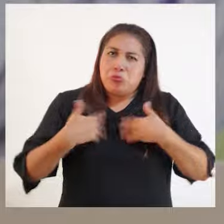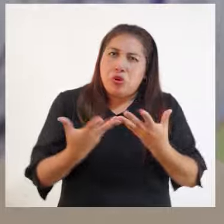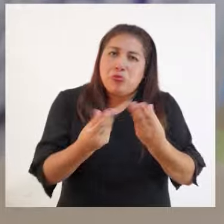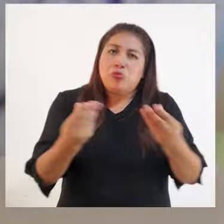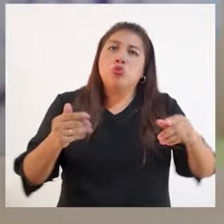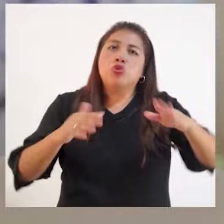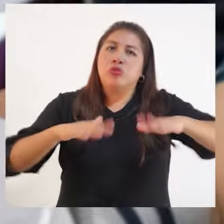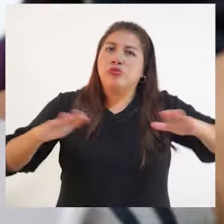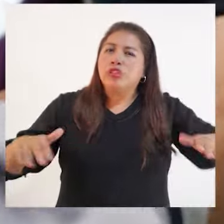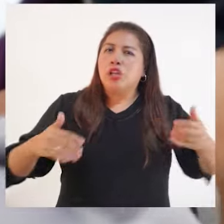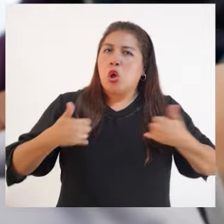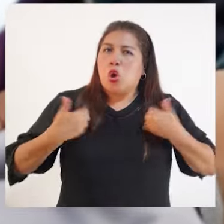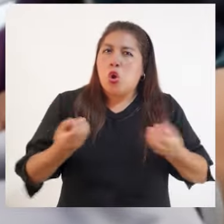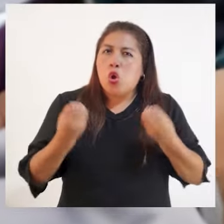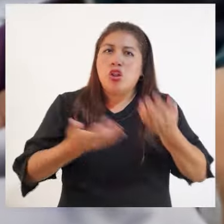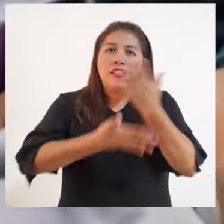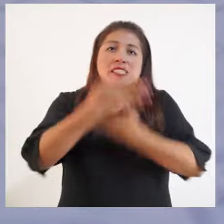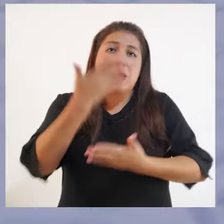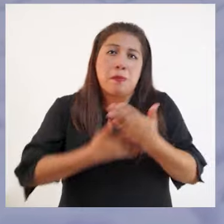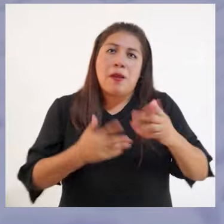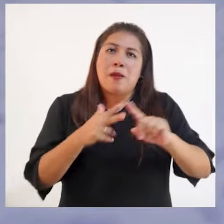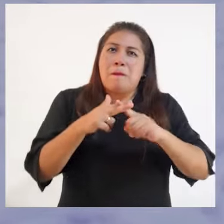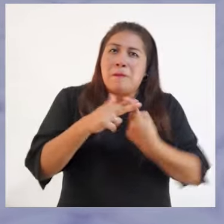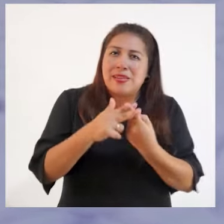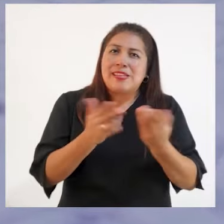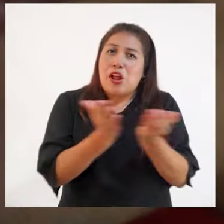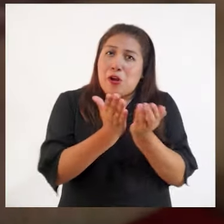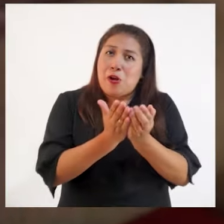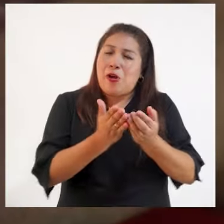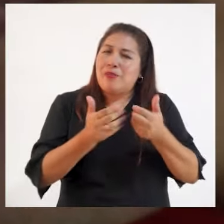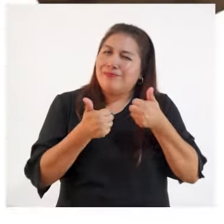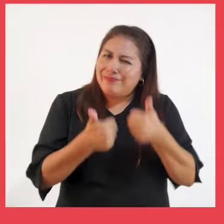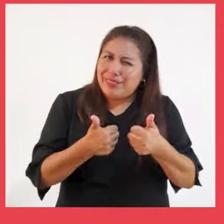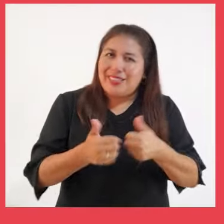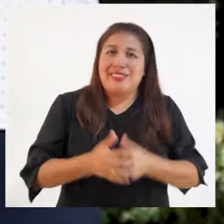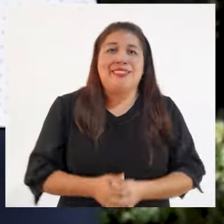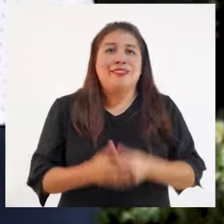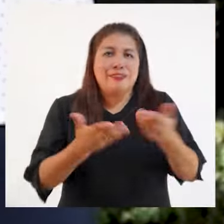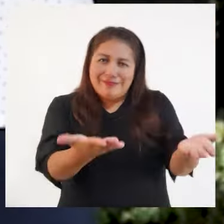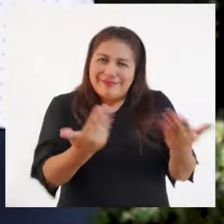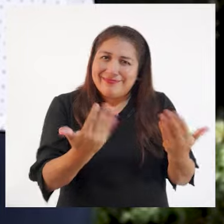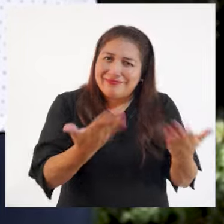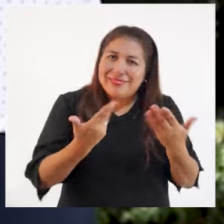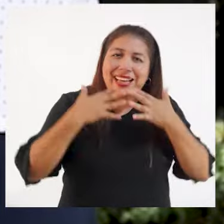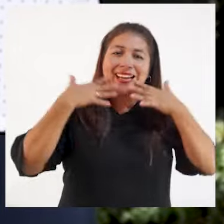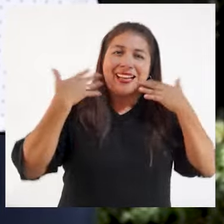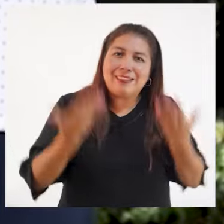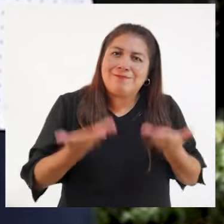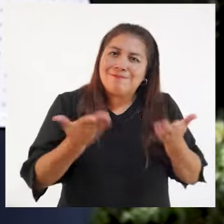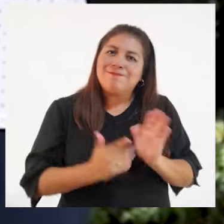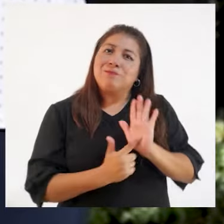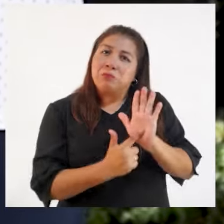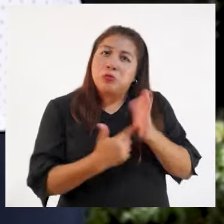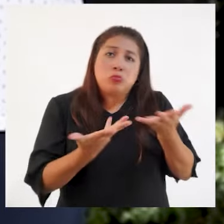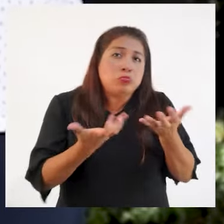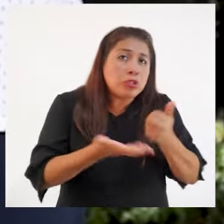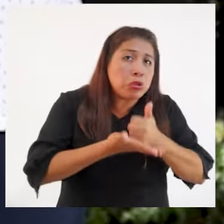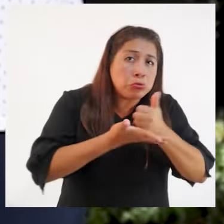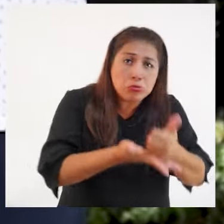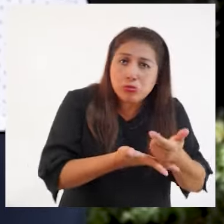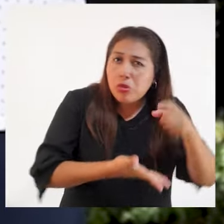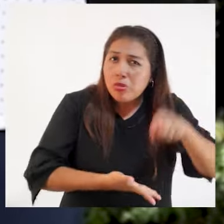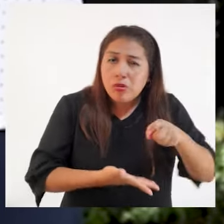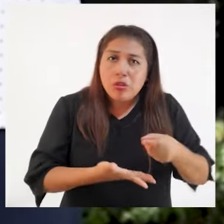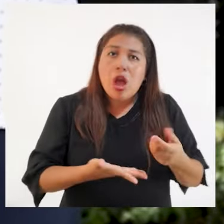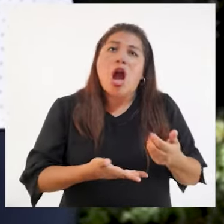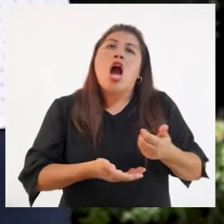niñas, niños y adolescentes con discapacidad tengan un gran inicio de clases. Recibelos con alegría. Ofréceles tu ayuda si